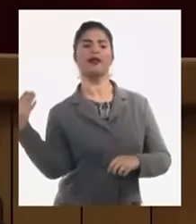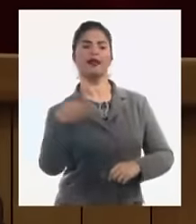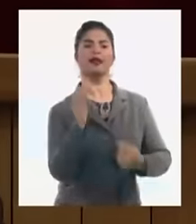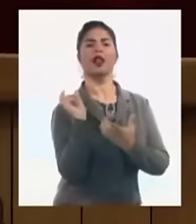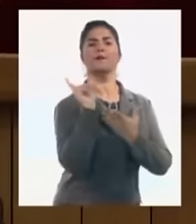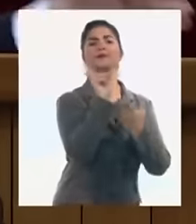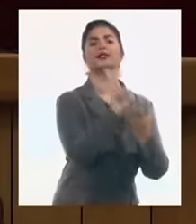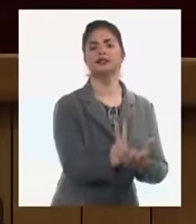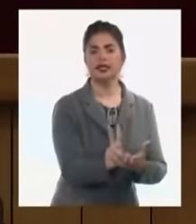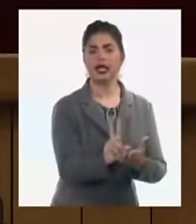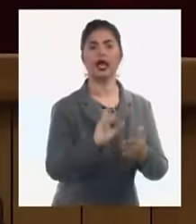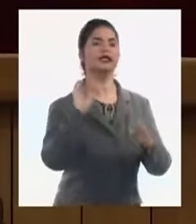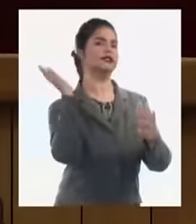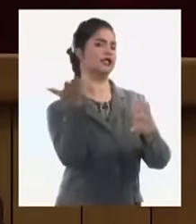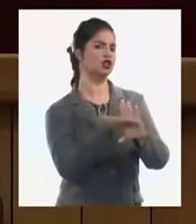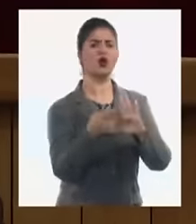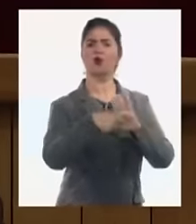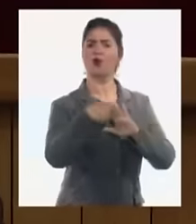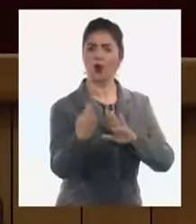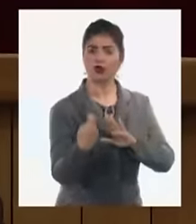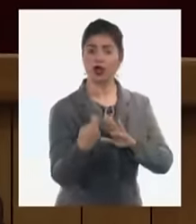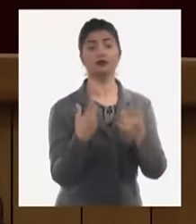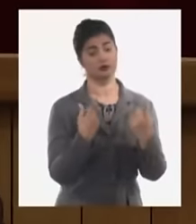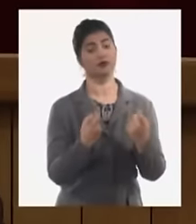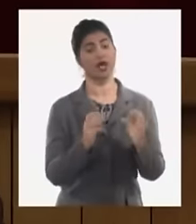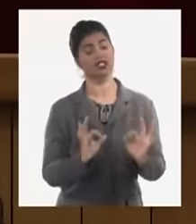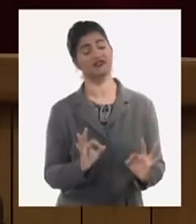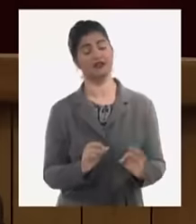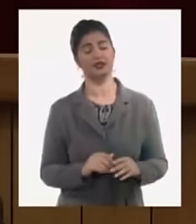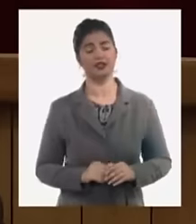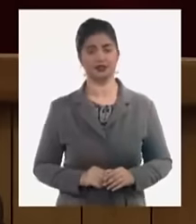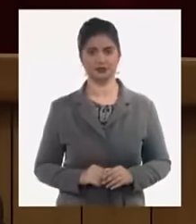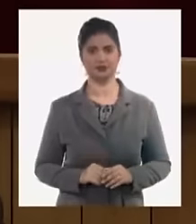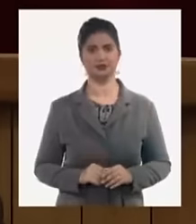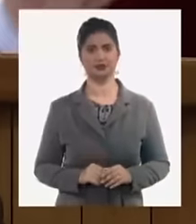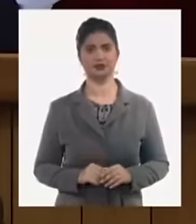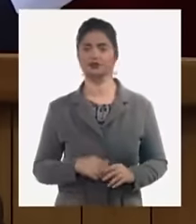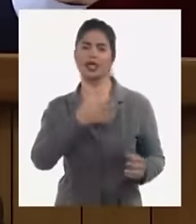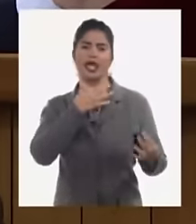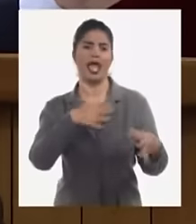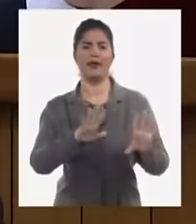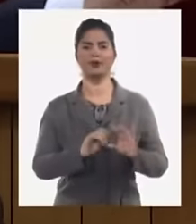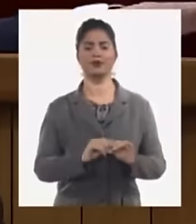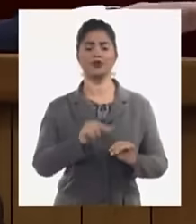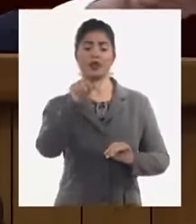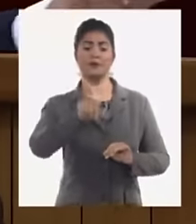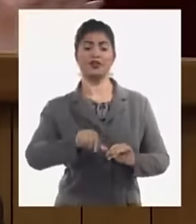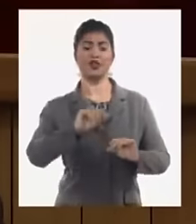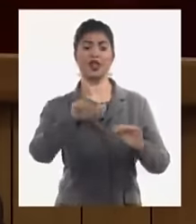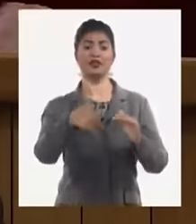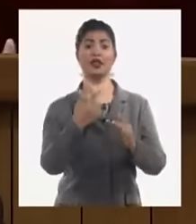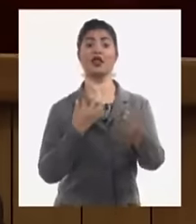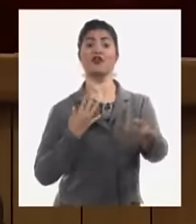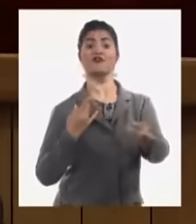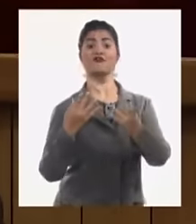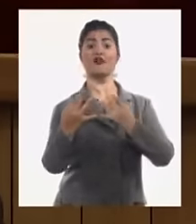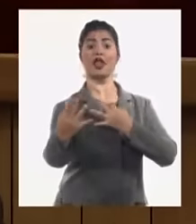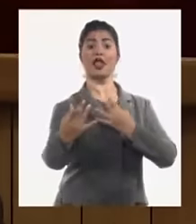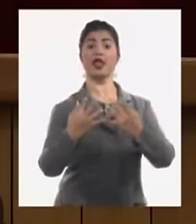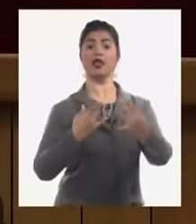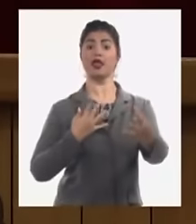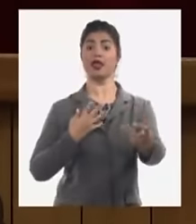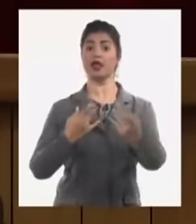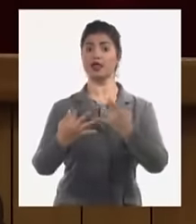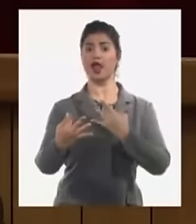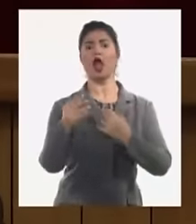está pasando es que llama a todos los que van a vender el día de la feria y es verdad que el día de la feria baja algo los precios no es